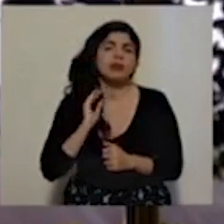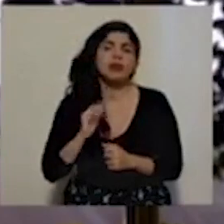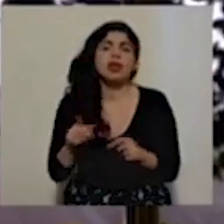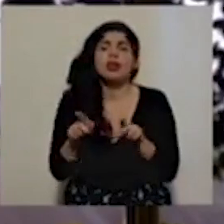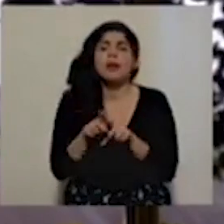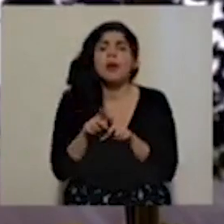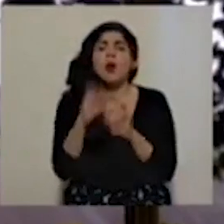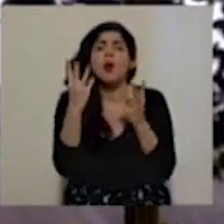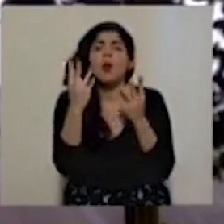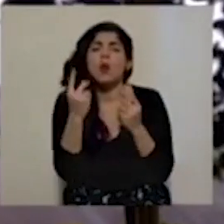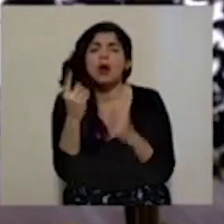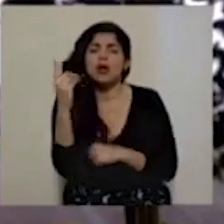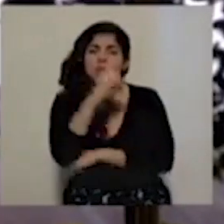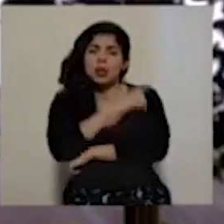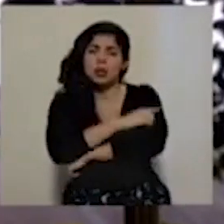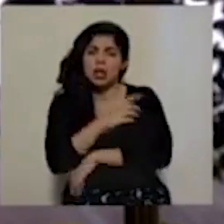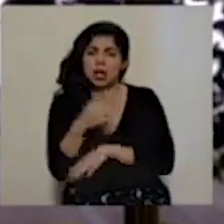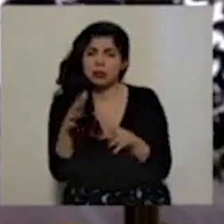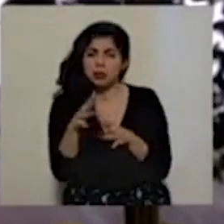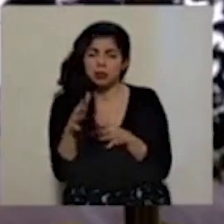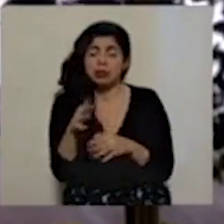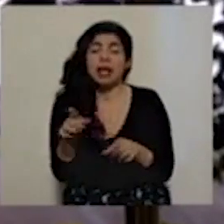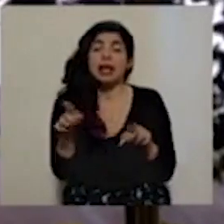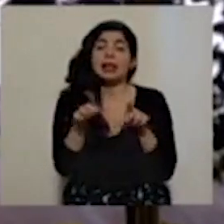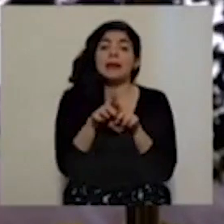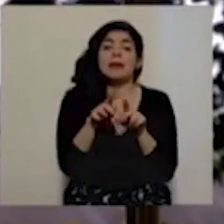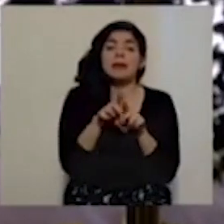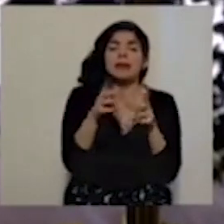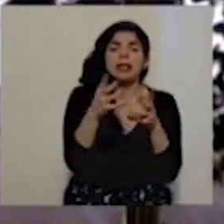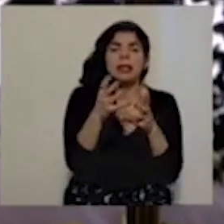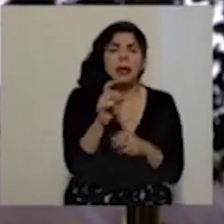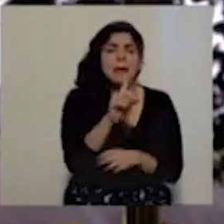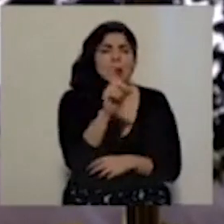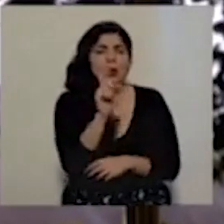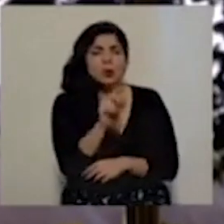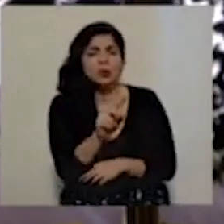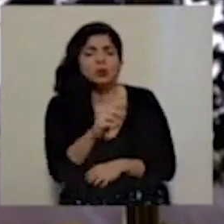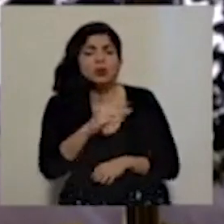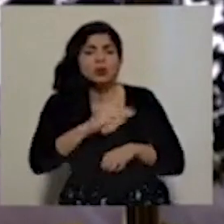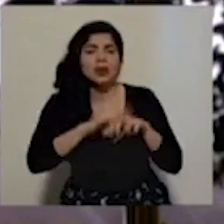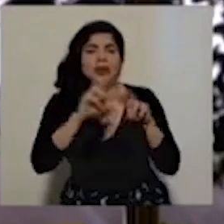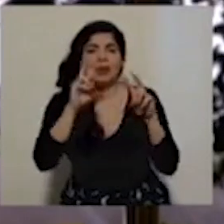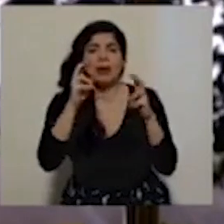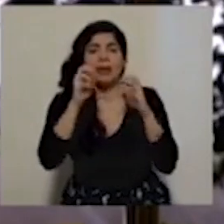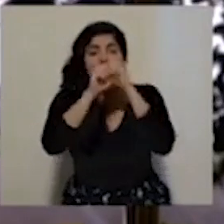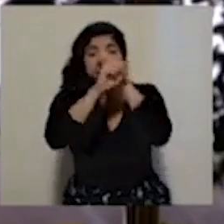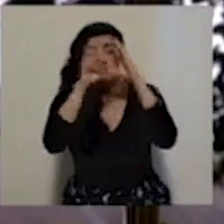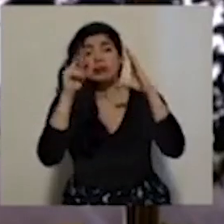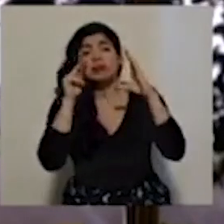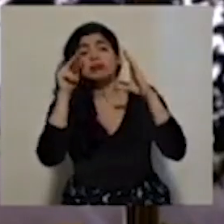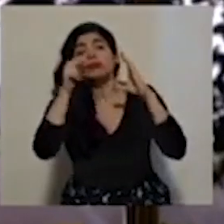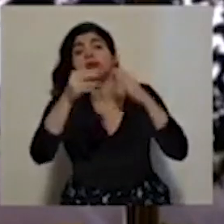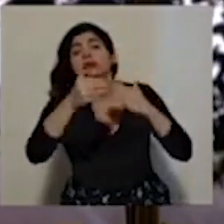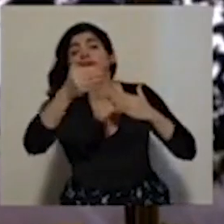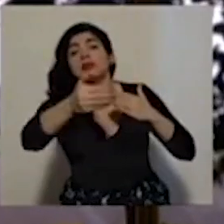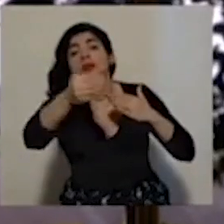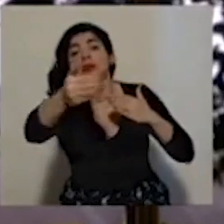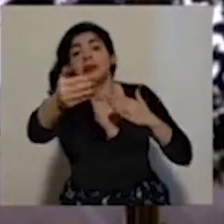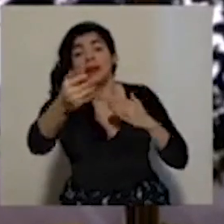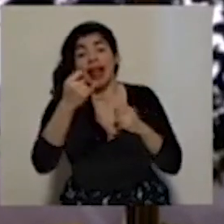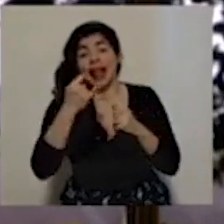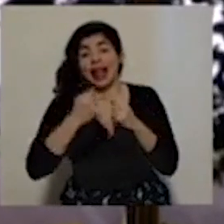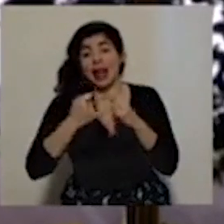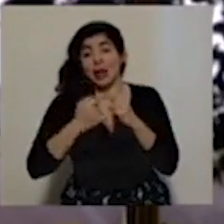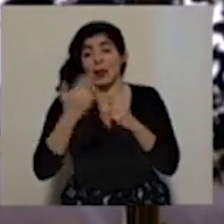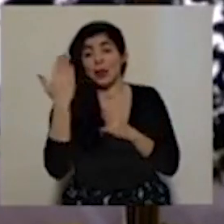podrían ser. Y finalmente queríamos preguntarle sobre el tema de las proyecciones. La última,